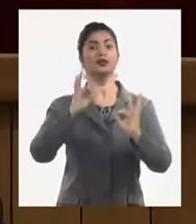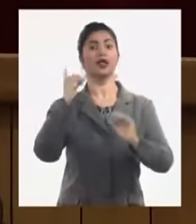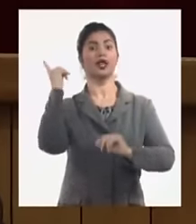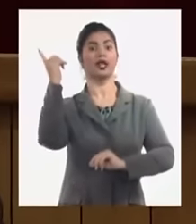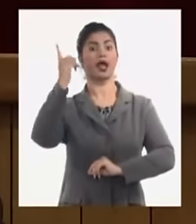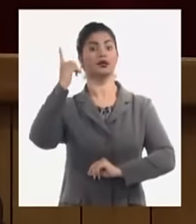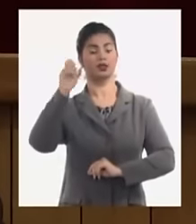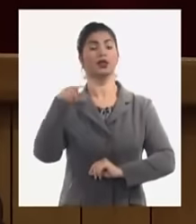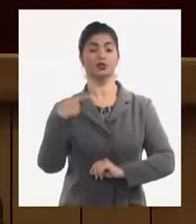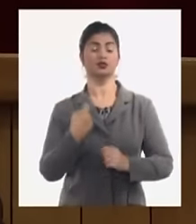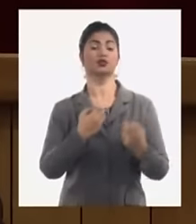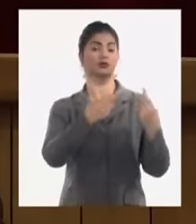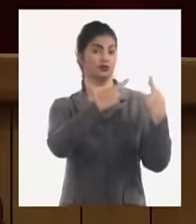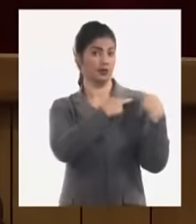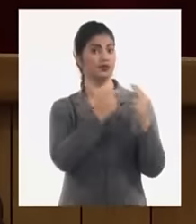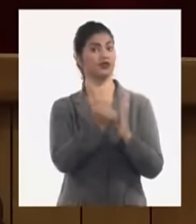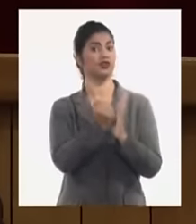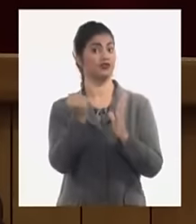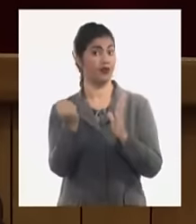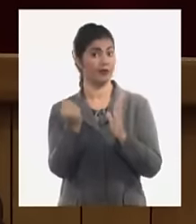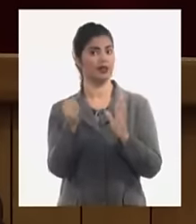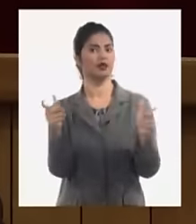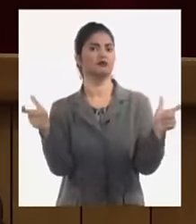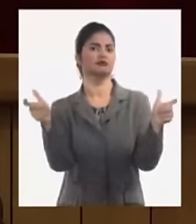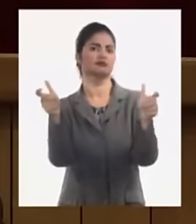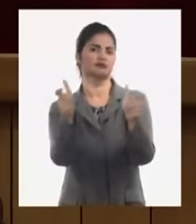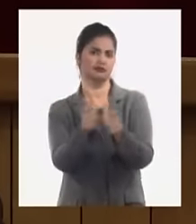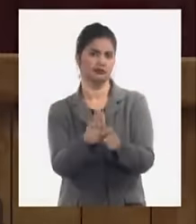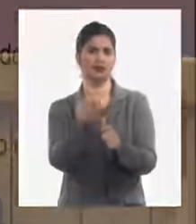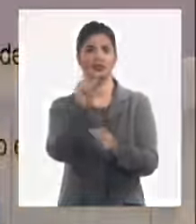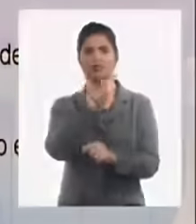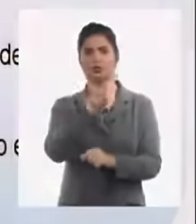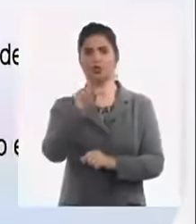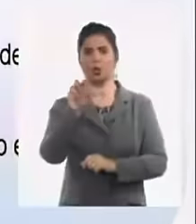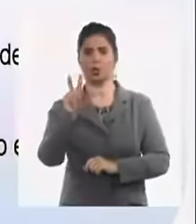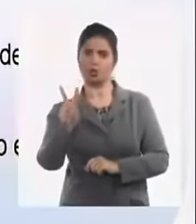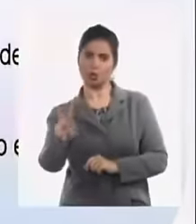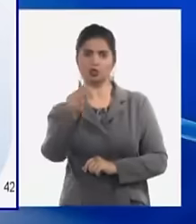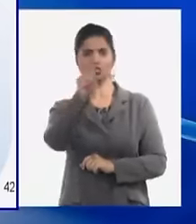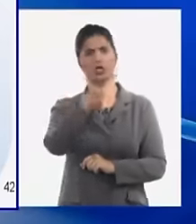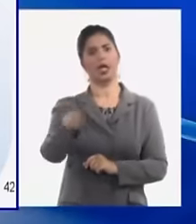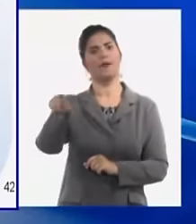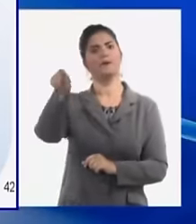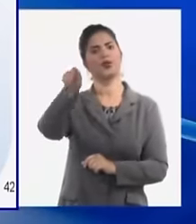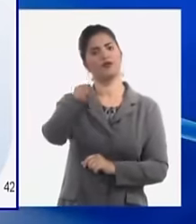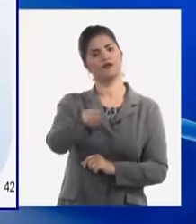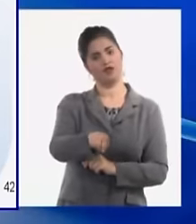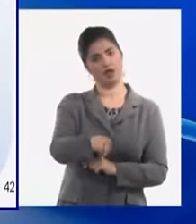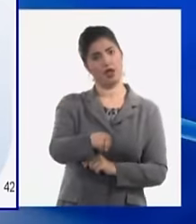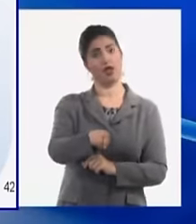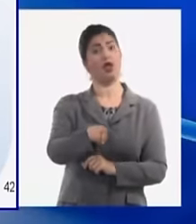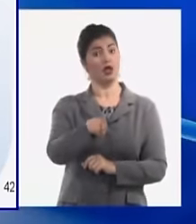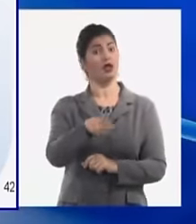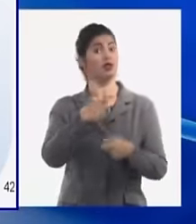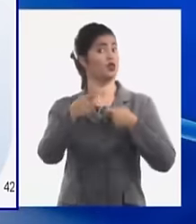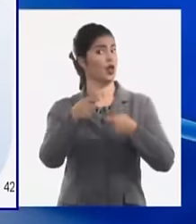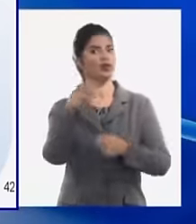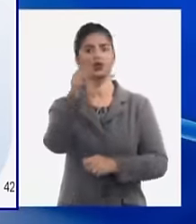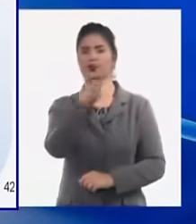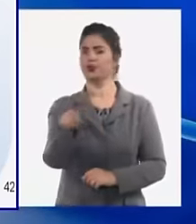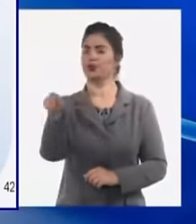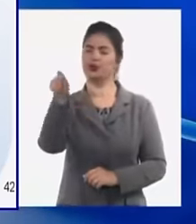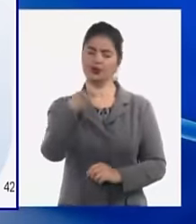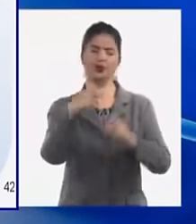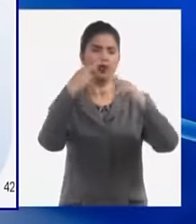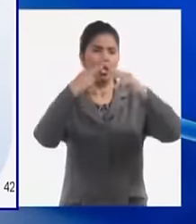y de ahí se definieron 112 actividades prohibidas esa lista se ha actualizado y no se ha actualizado